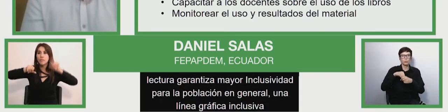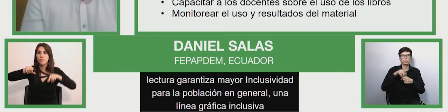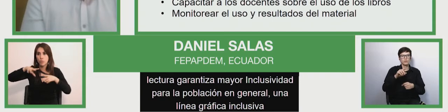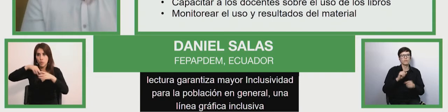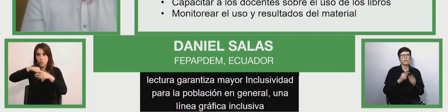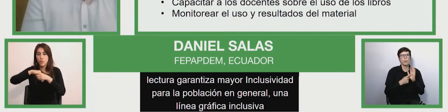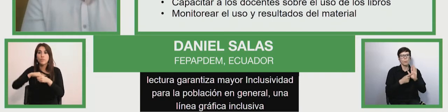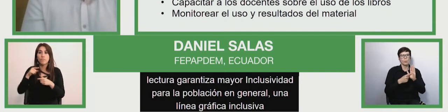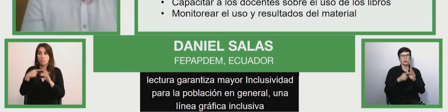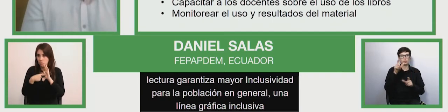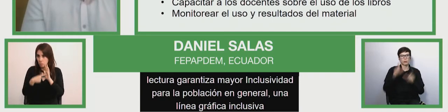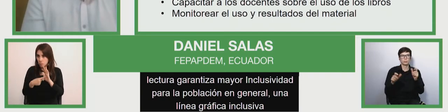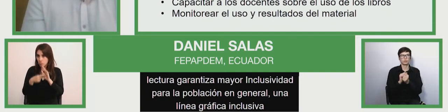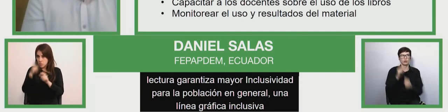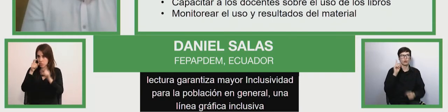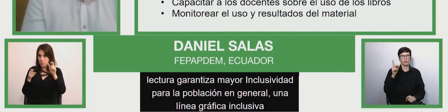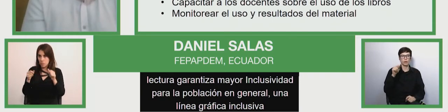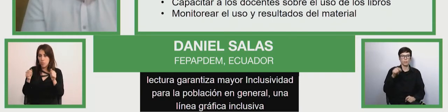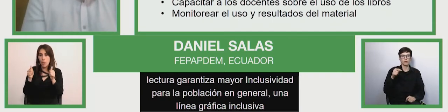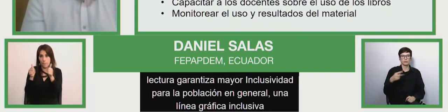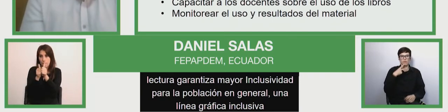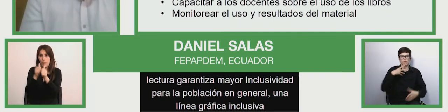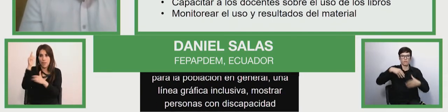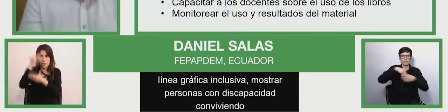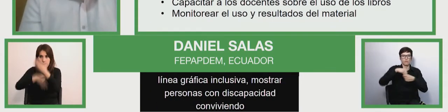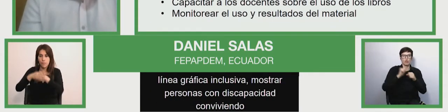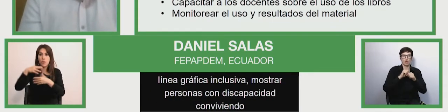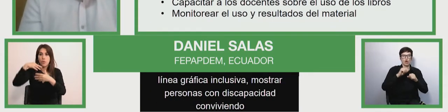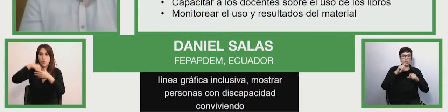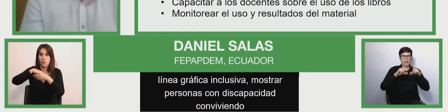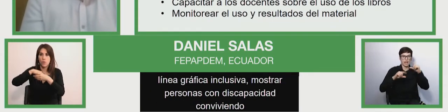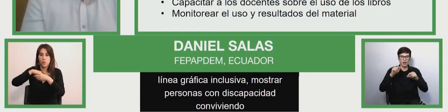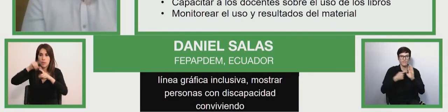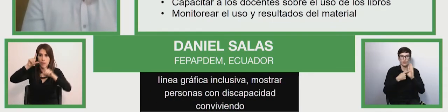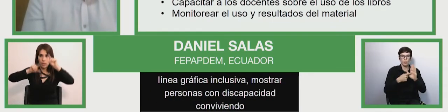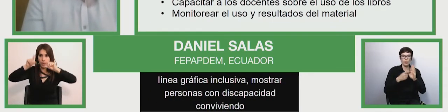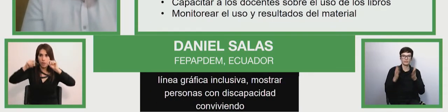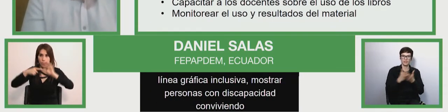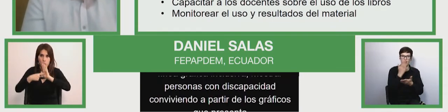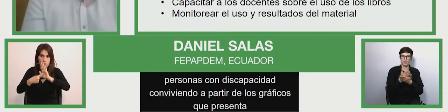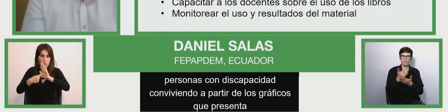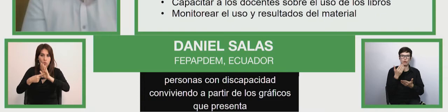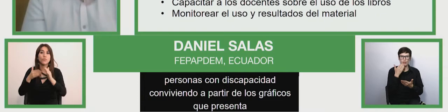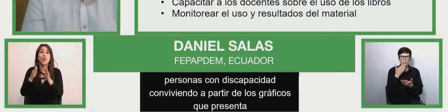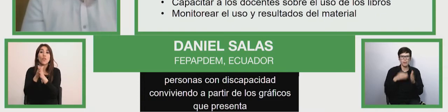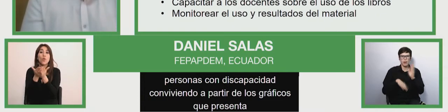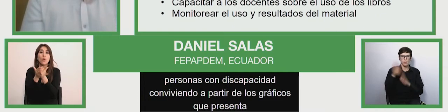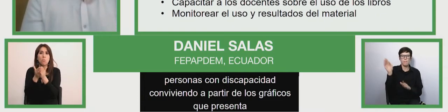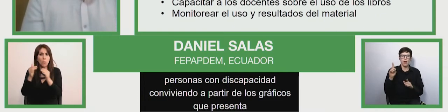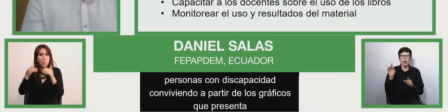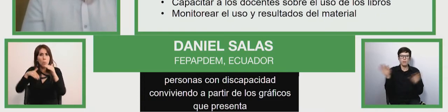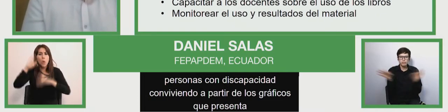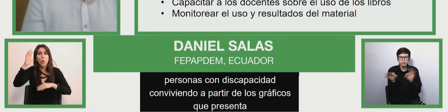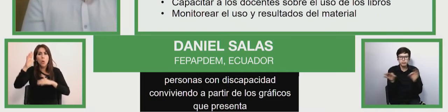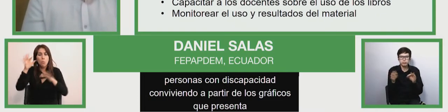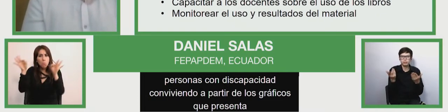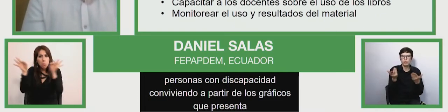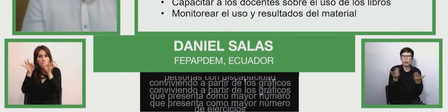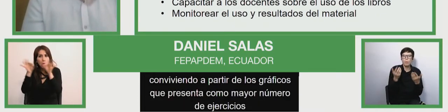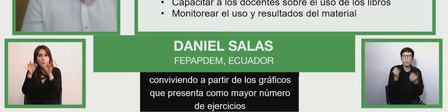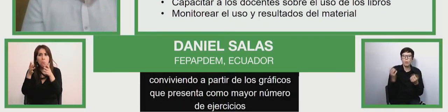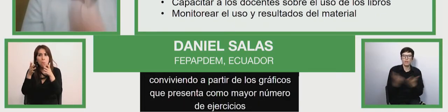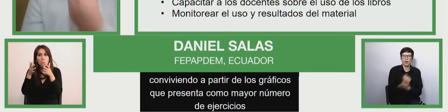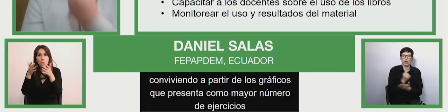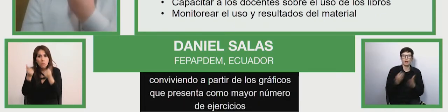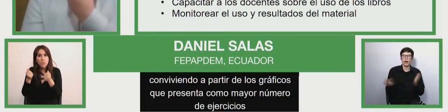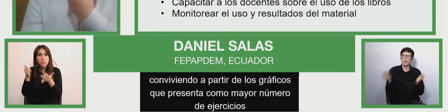conviviendo a partir de los gráficos que presenta el libro, mayor número de ejercicios, instrucciones para padres y docentes de cómo generar más actividades de